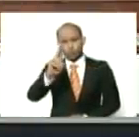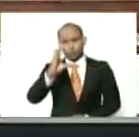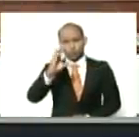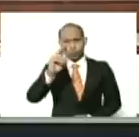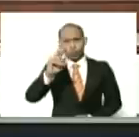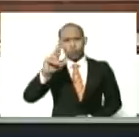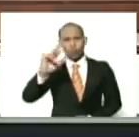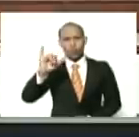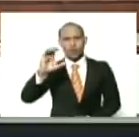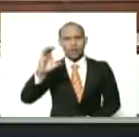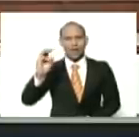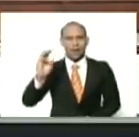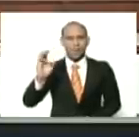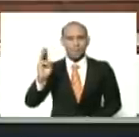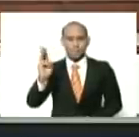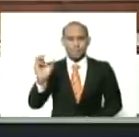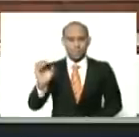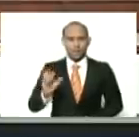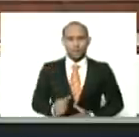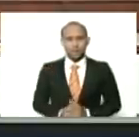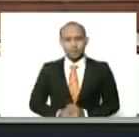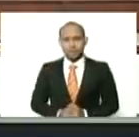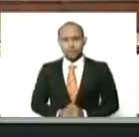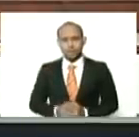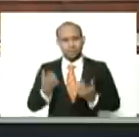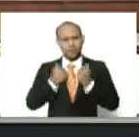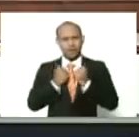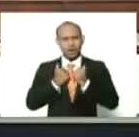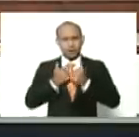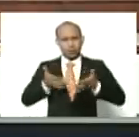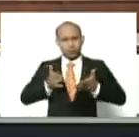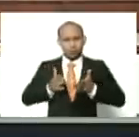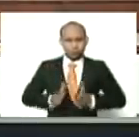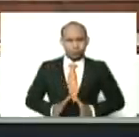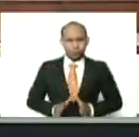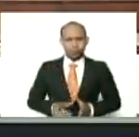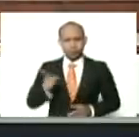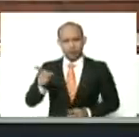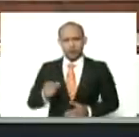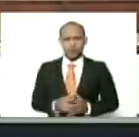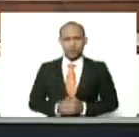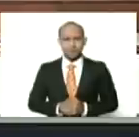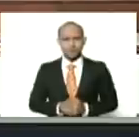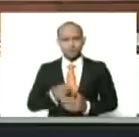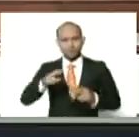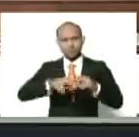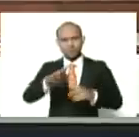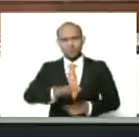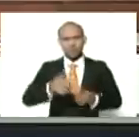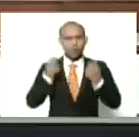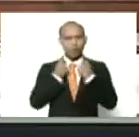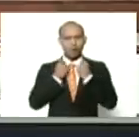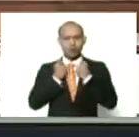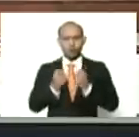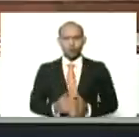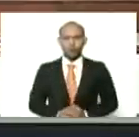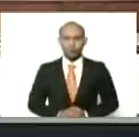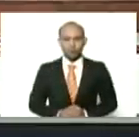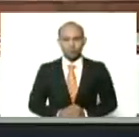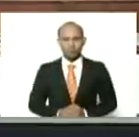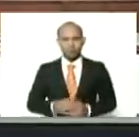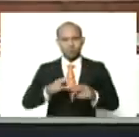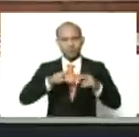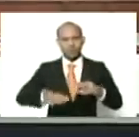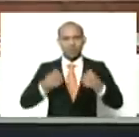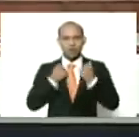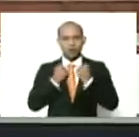cómo suena el tambor en Curiepe, Aristóbulo nació en Curiepe, el niño Aristóbulo, el niño